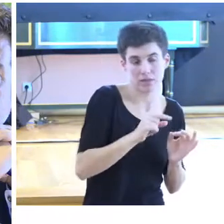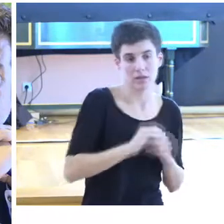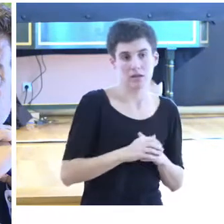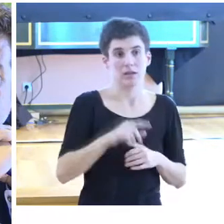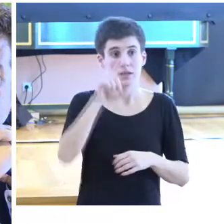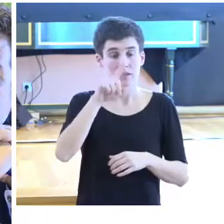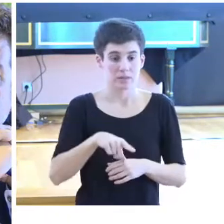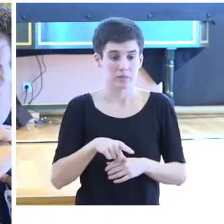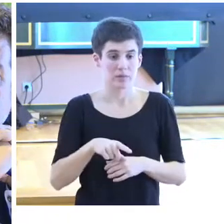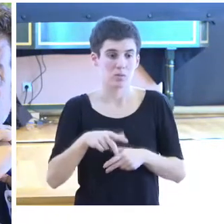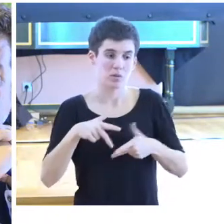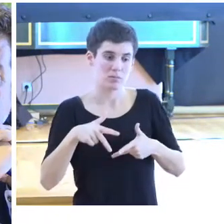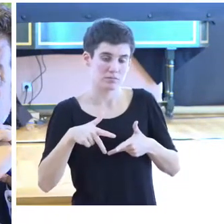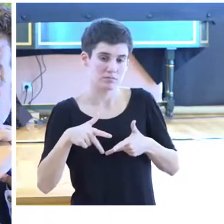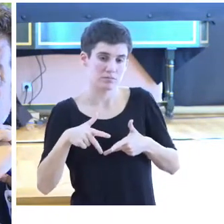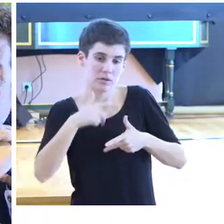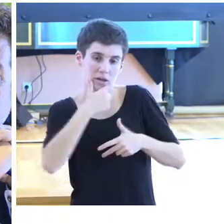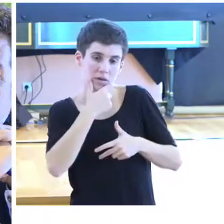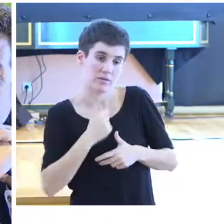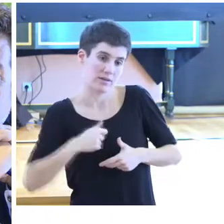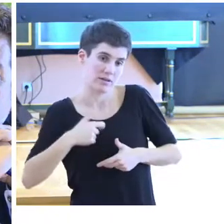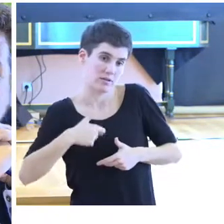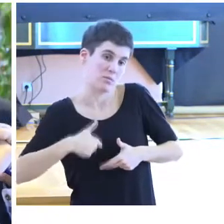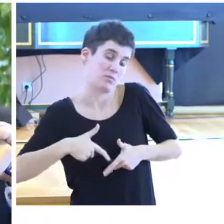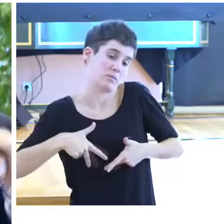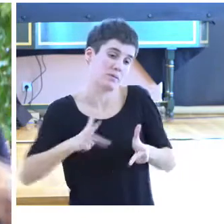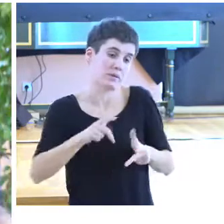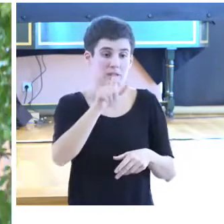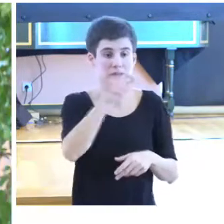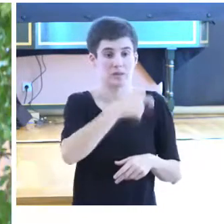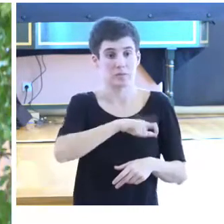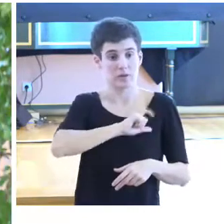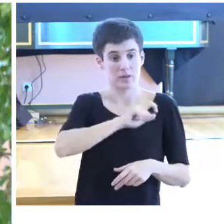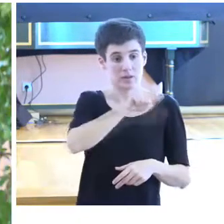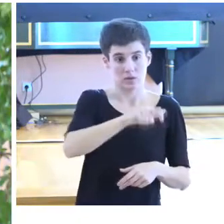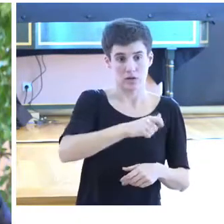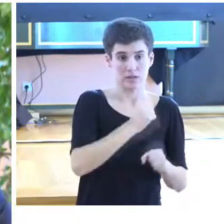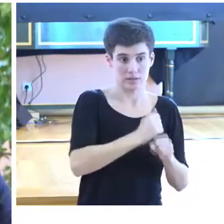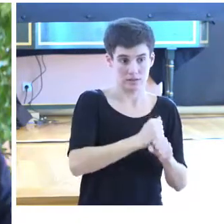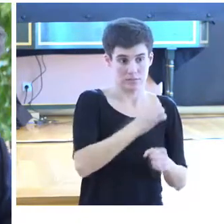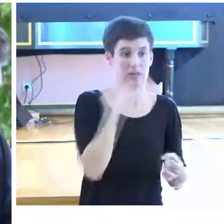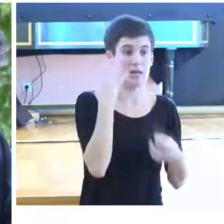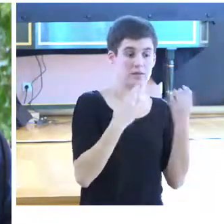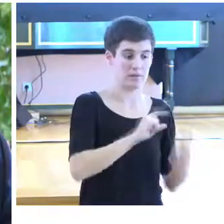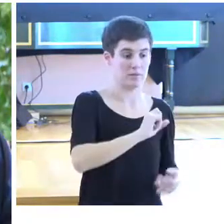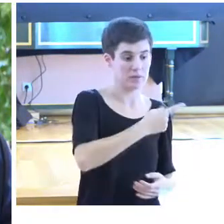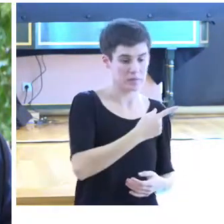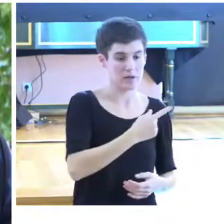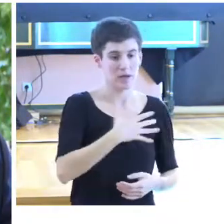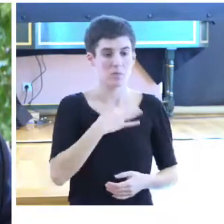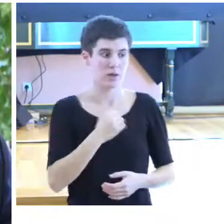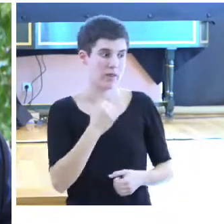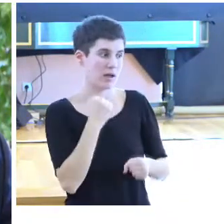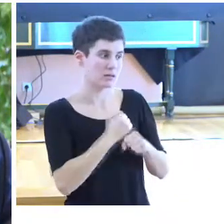permitir y facilitar que los policías locales que están en primera actividad, además, estén en plena operatividad.